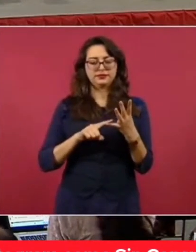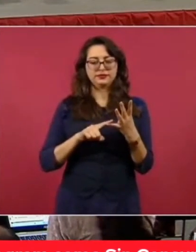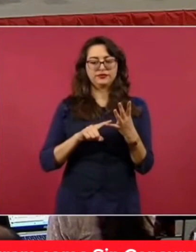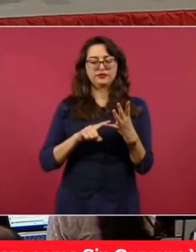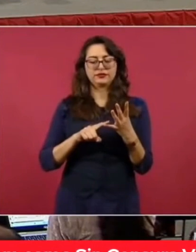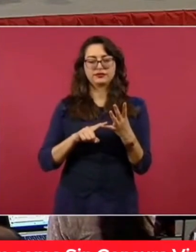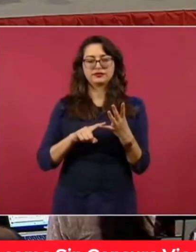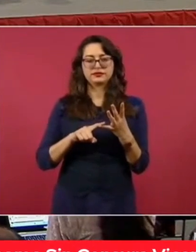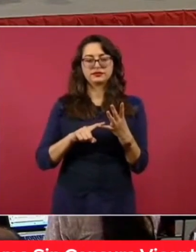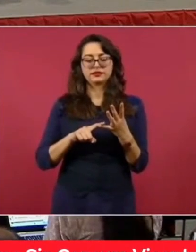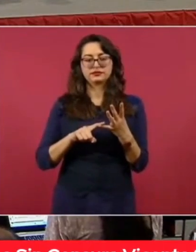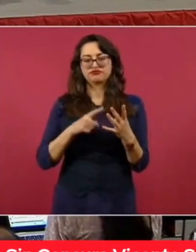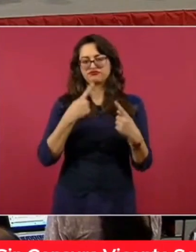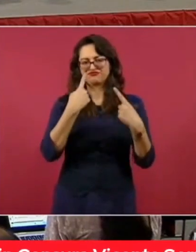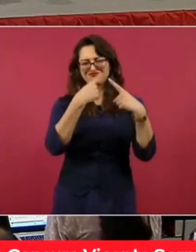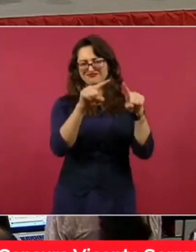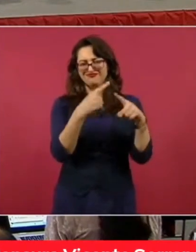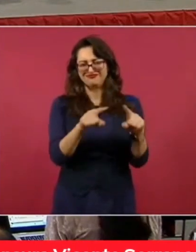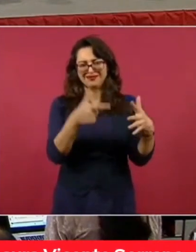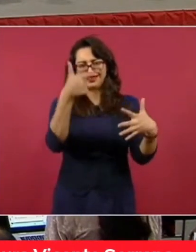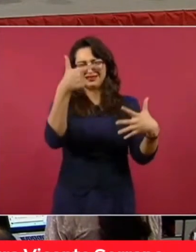entre otros